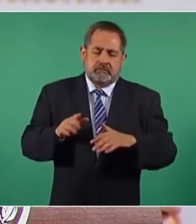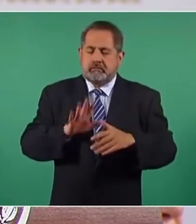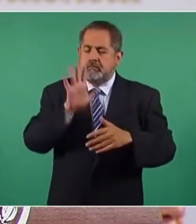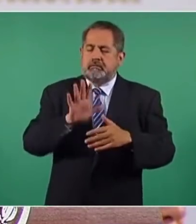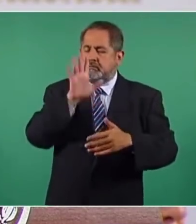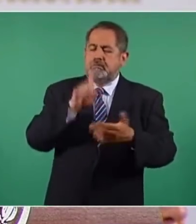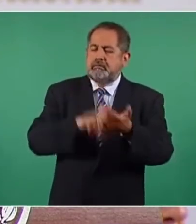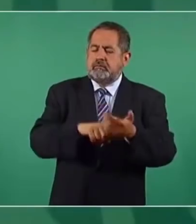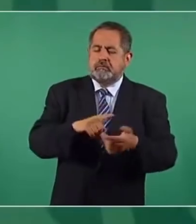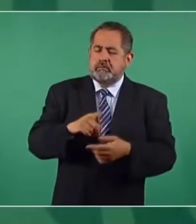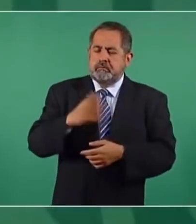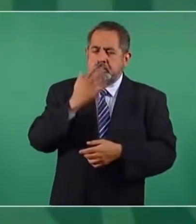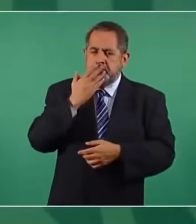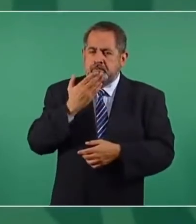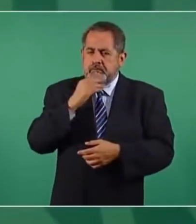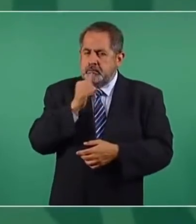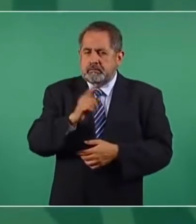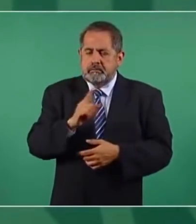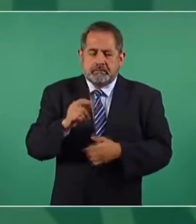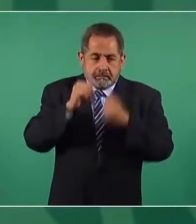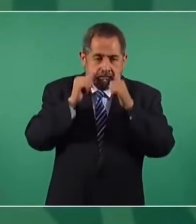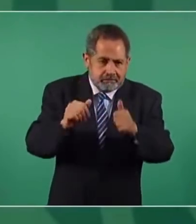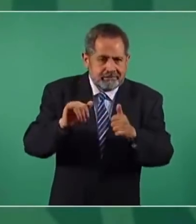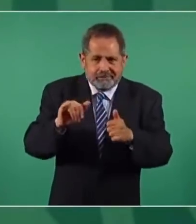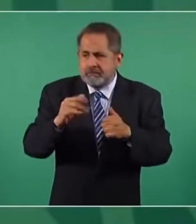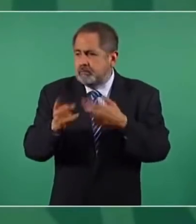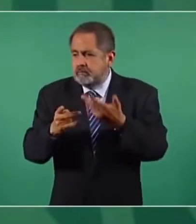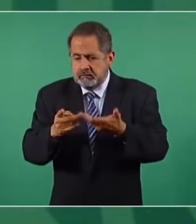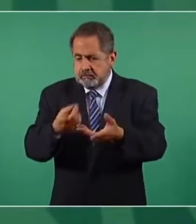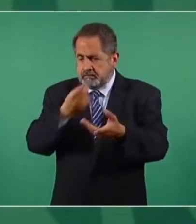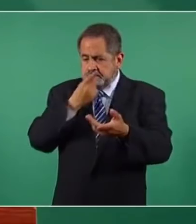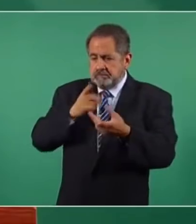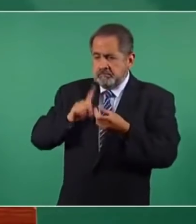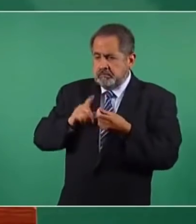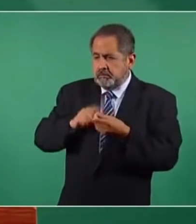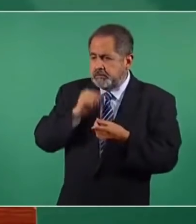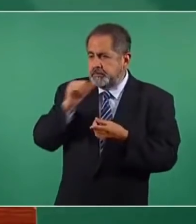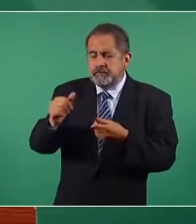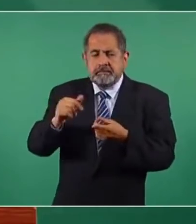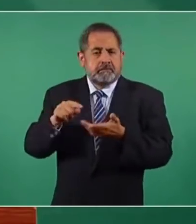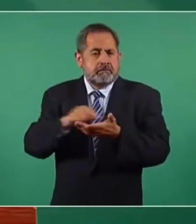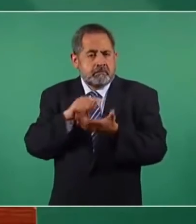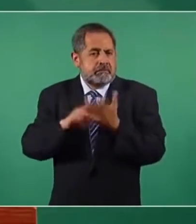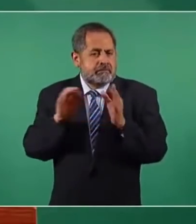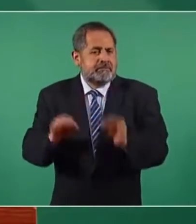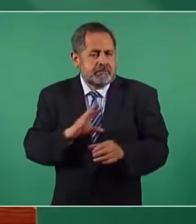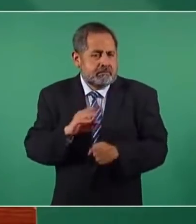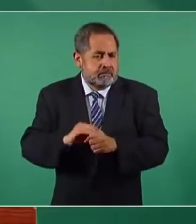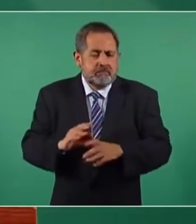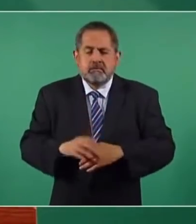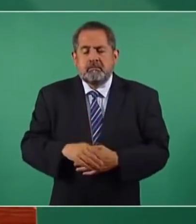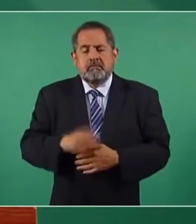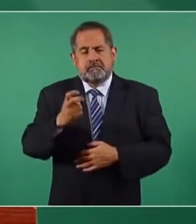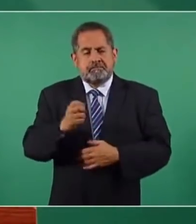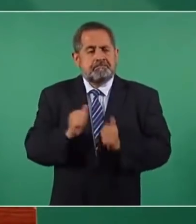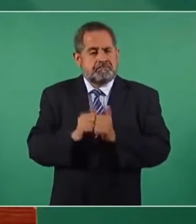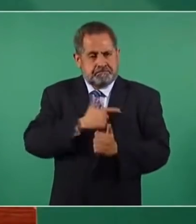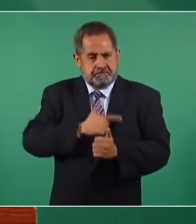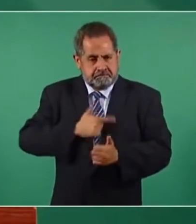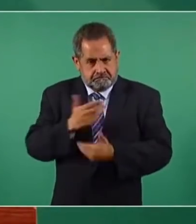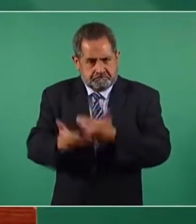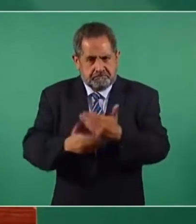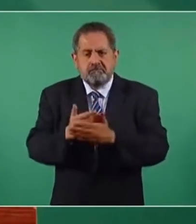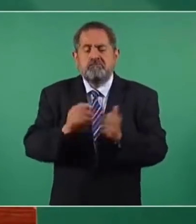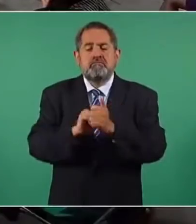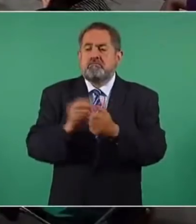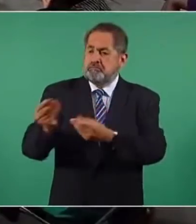pues ahora sí que no ha atendido, pero no porque no queramos atenderlo, sino simplemente porque no mandan el dato preciso. Entonces, estamos a sus órdenes. Si